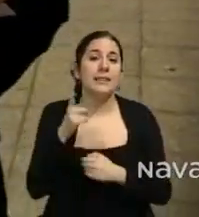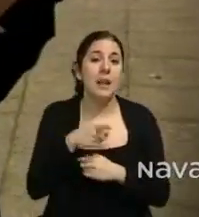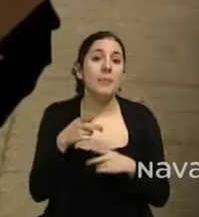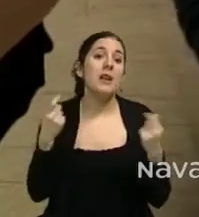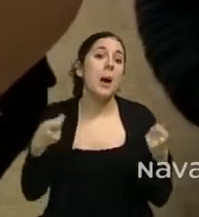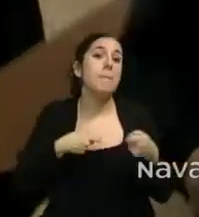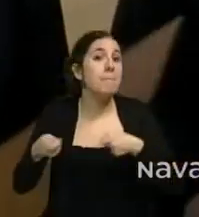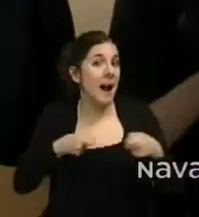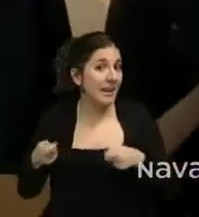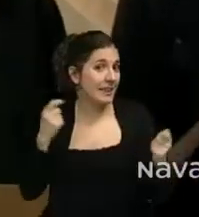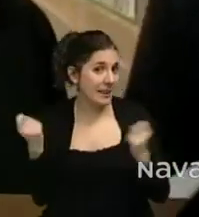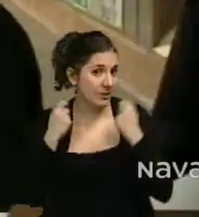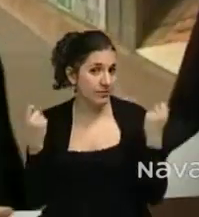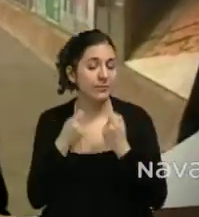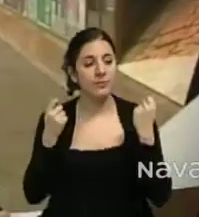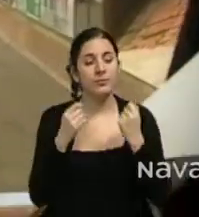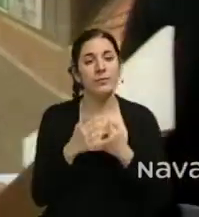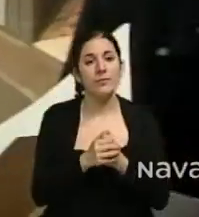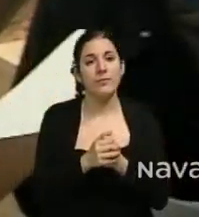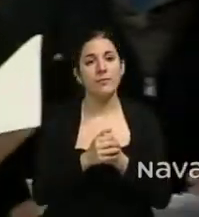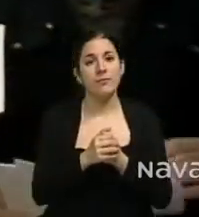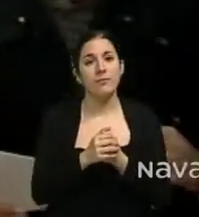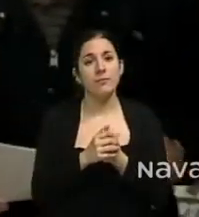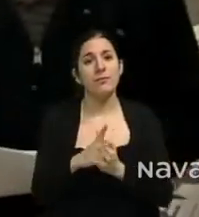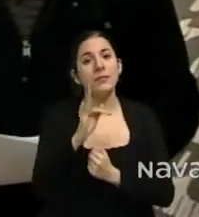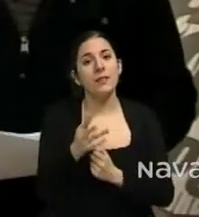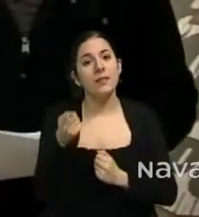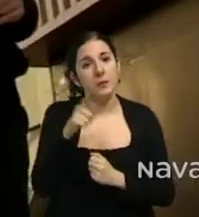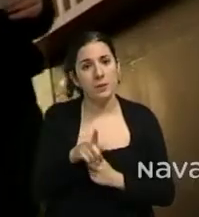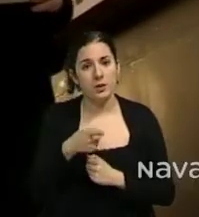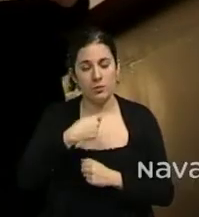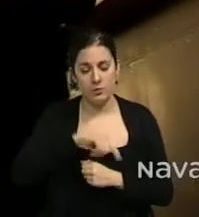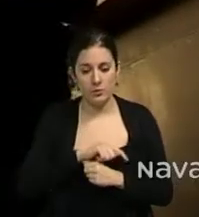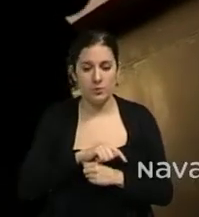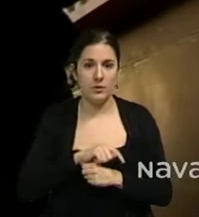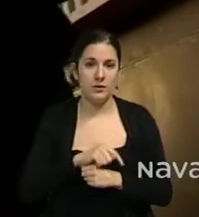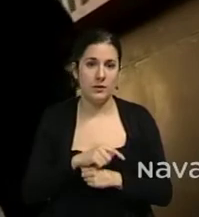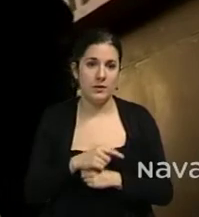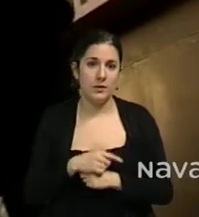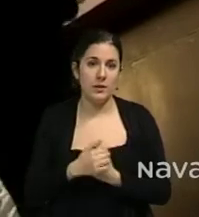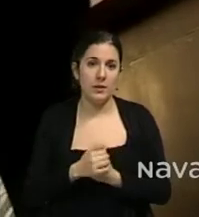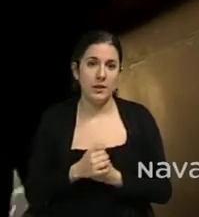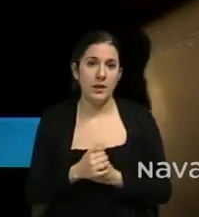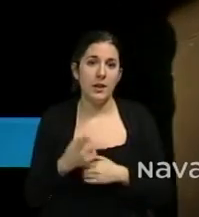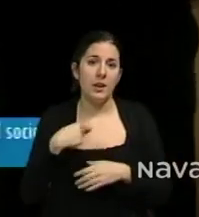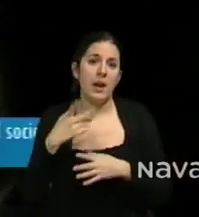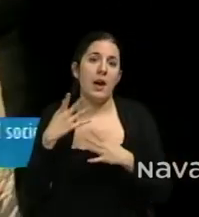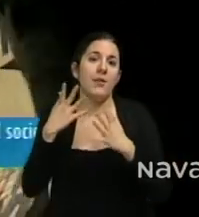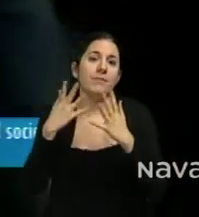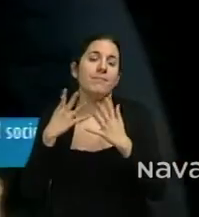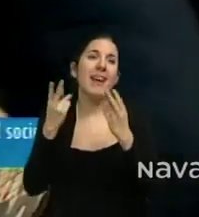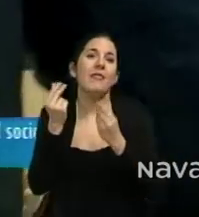su rama turística, y luego desarrollé mi carrera en el ámbito del departamento de financiación de una empresa.